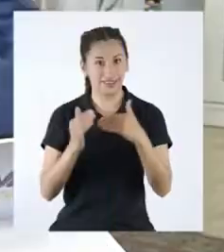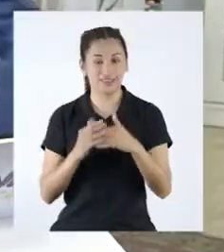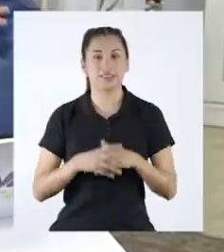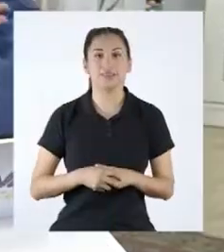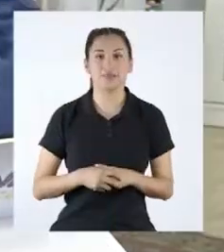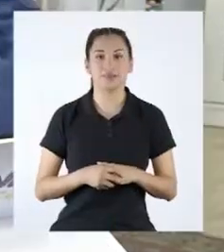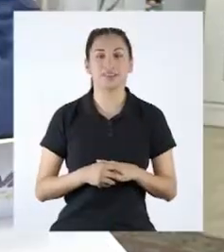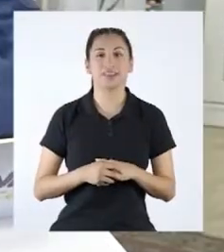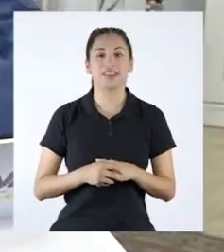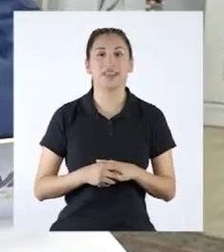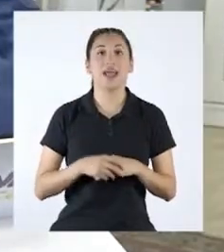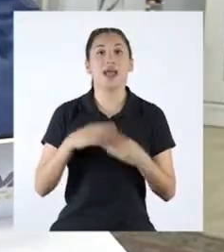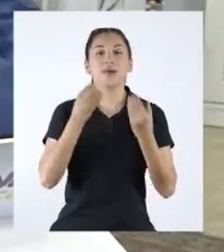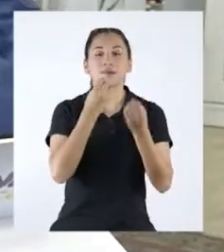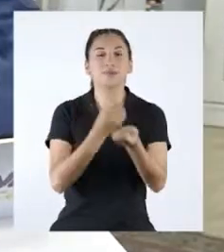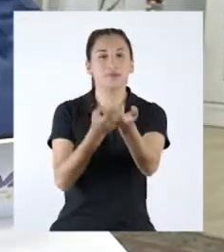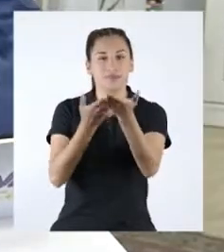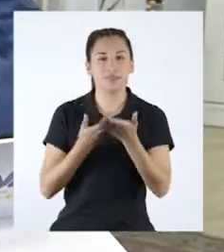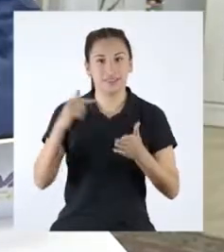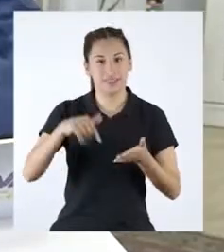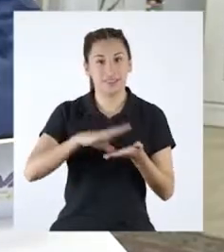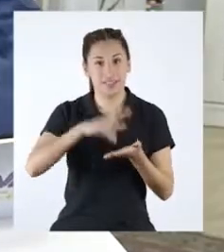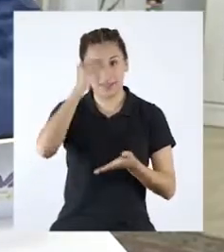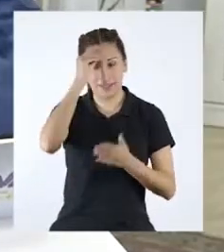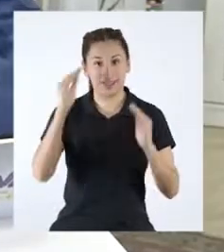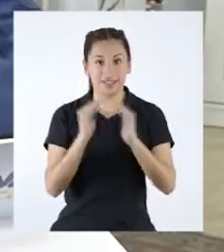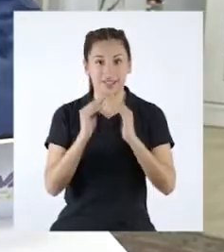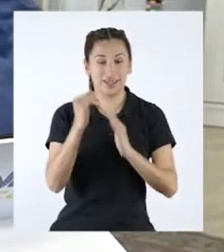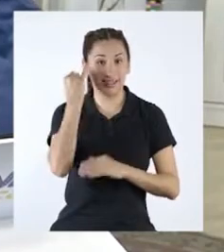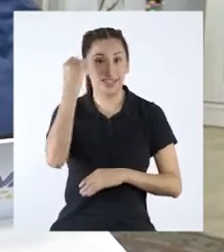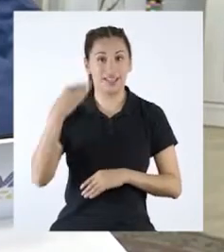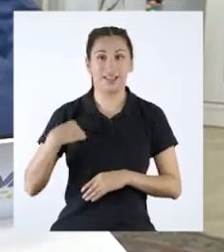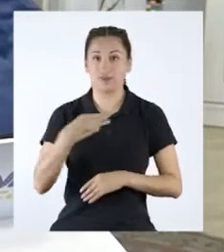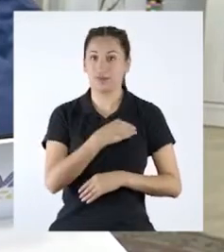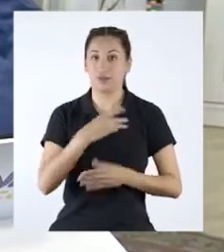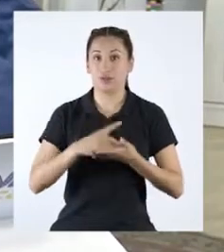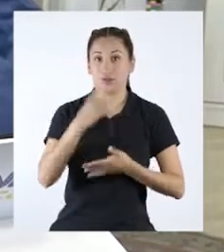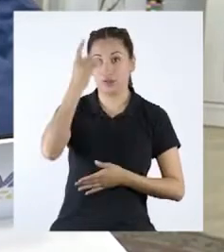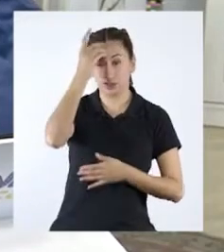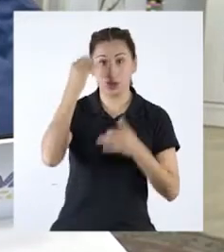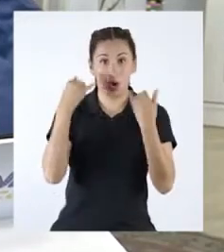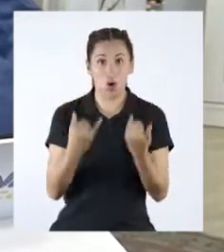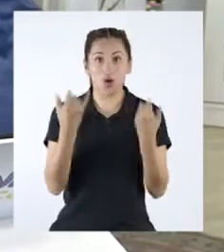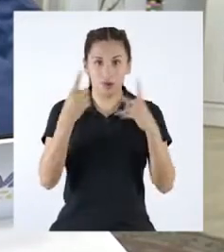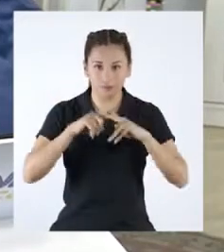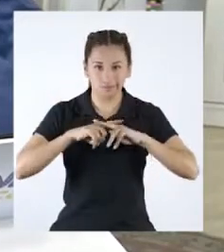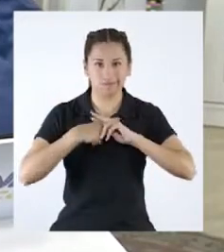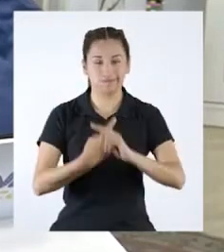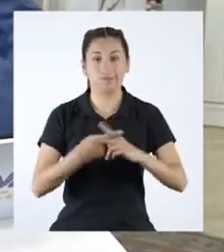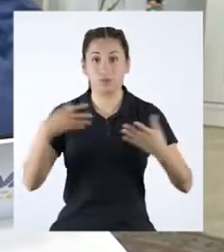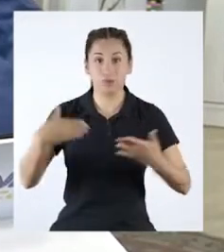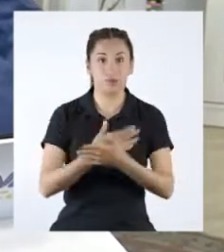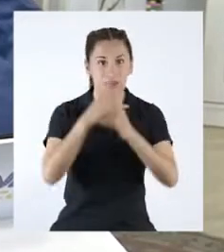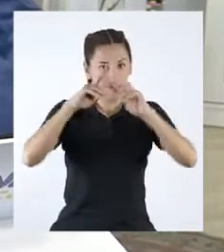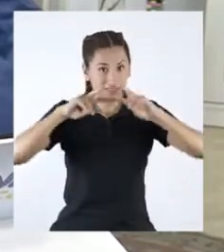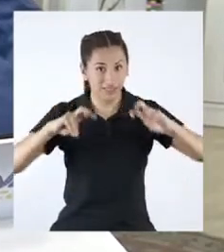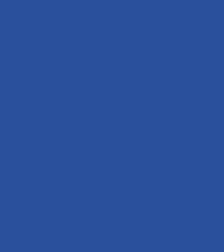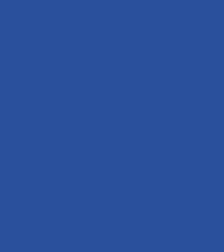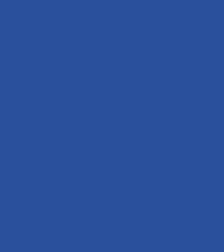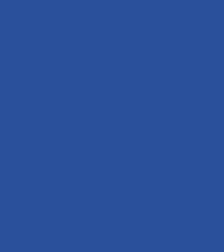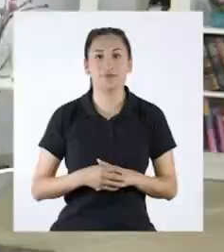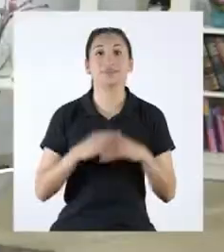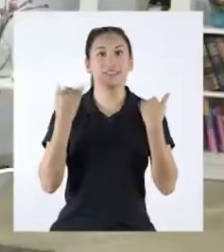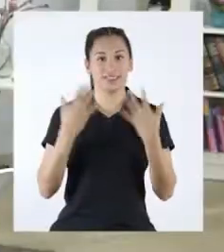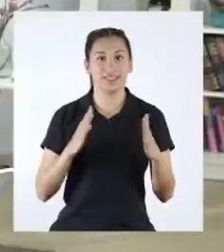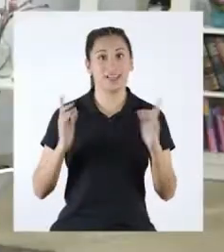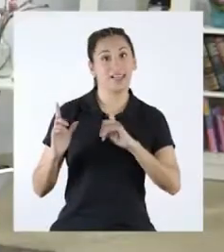ellos. Bienvenidas y bienvenidos a Aprendo en Casa, una iniciativa del Ministerio de Educación. Hoy estamos a punto de iniciar nuestra investigación.